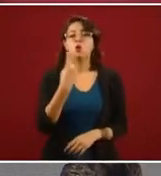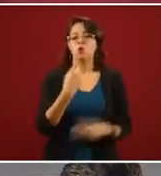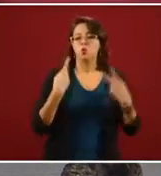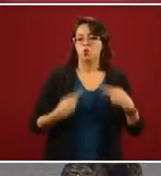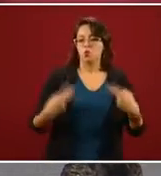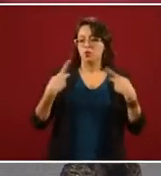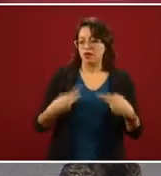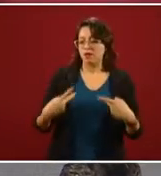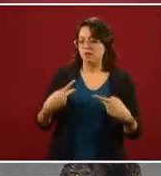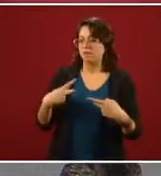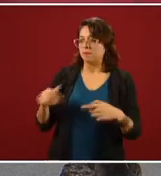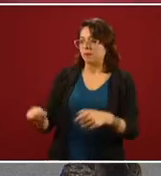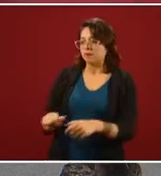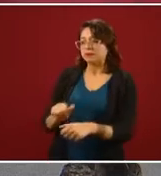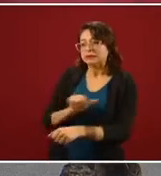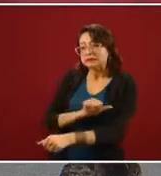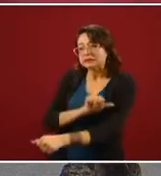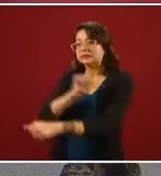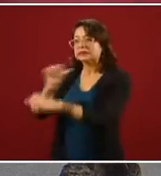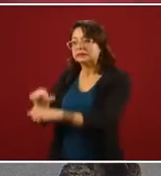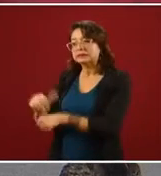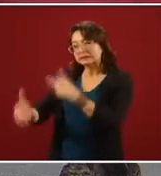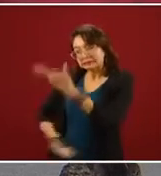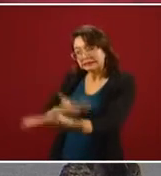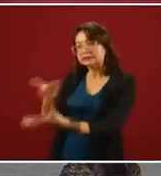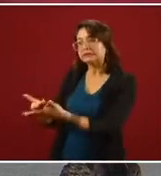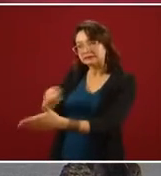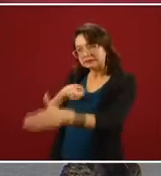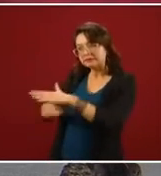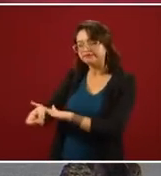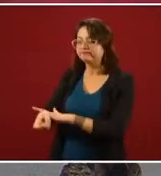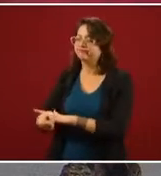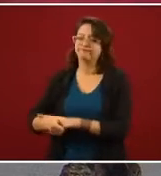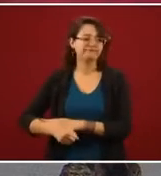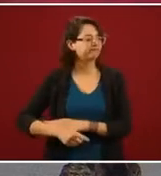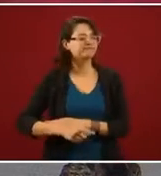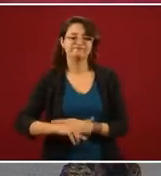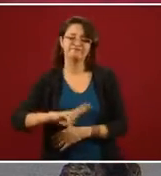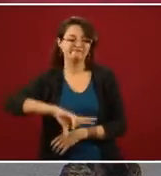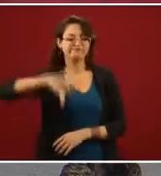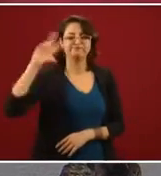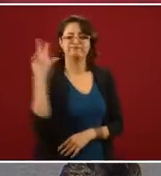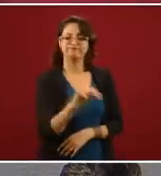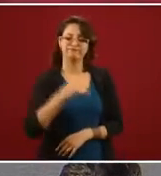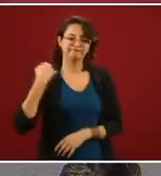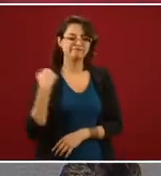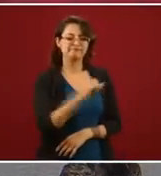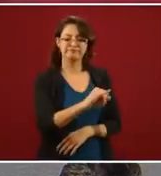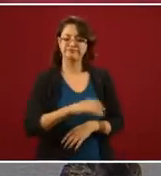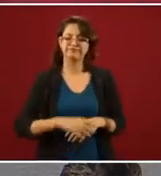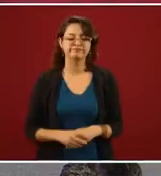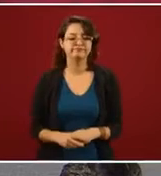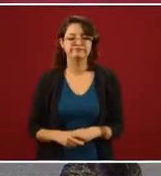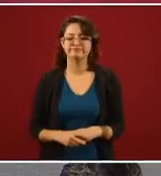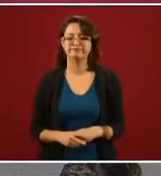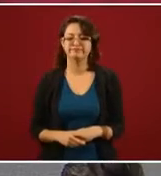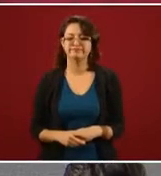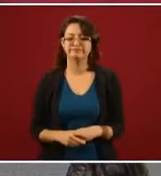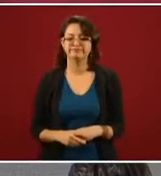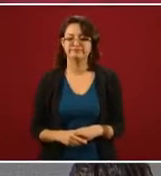que lo manden al carajo, algo indecoroso. Que le digan, no tan